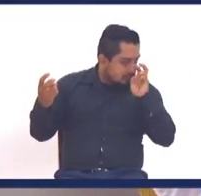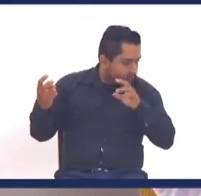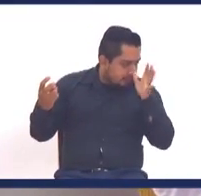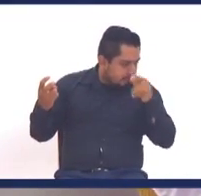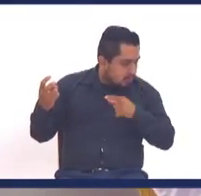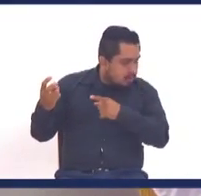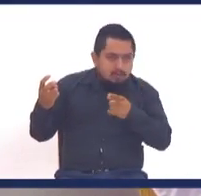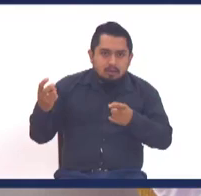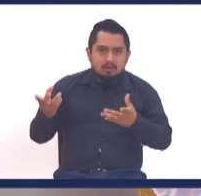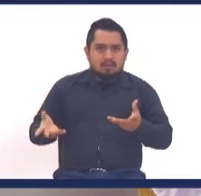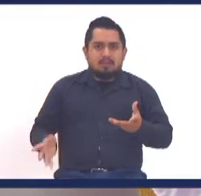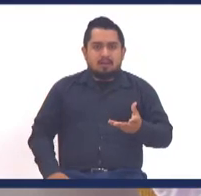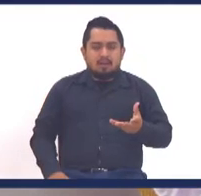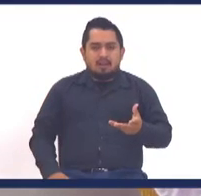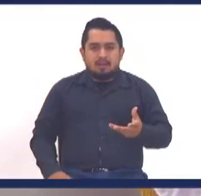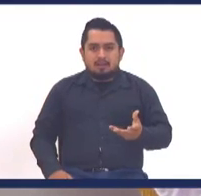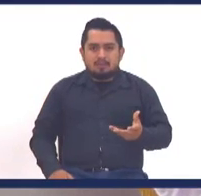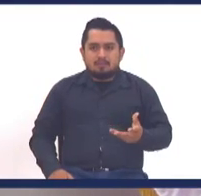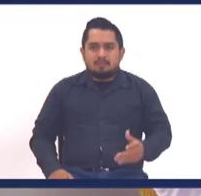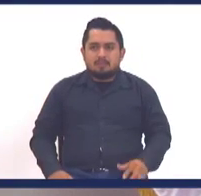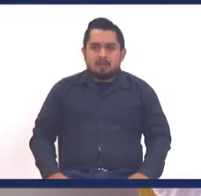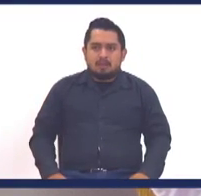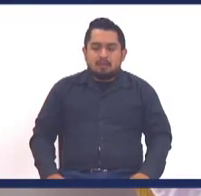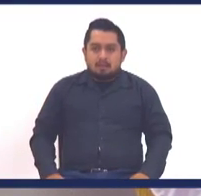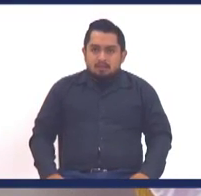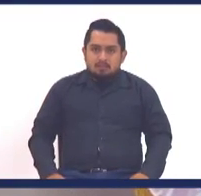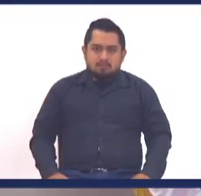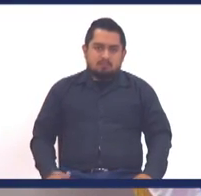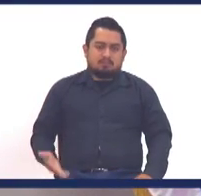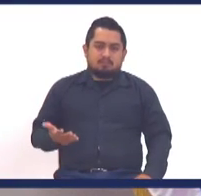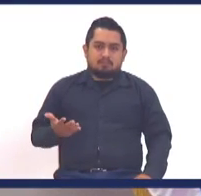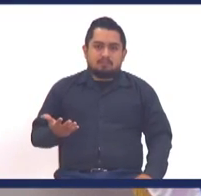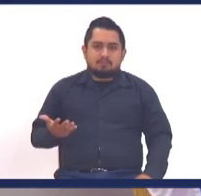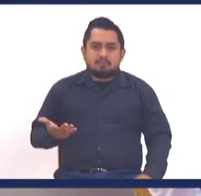ahí están los amigos viéndonos en la casa, pues eso no había sucedido,